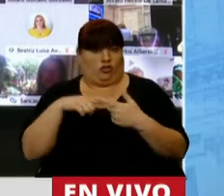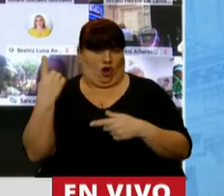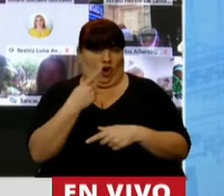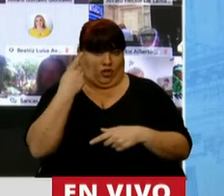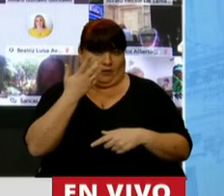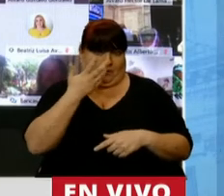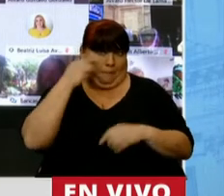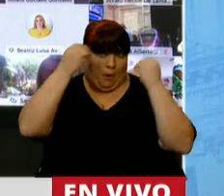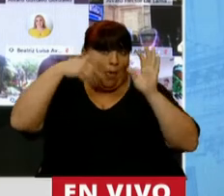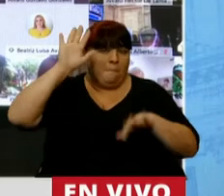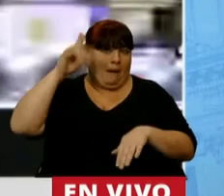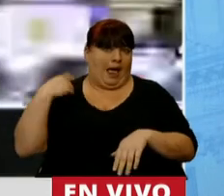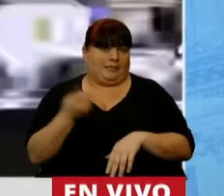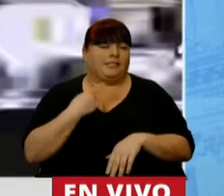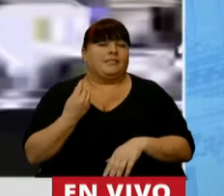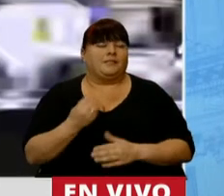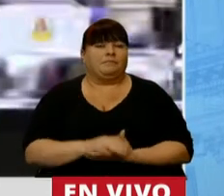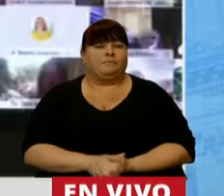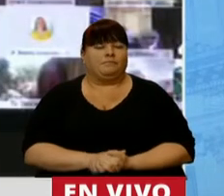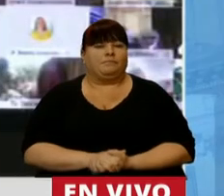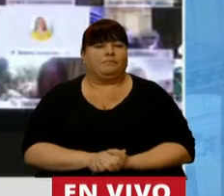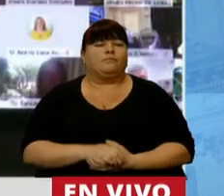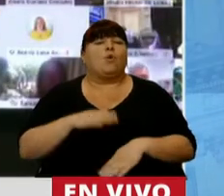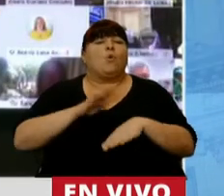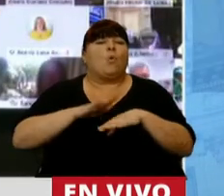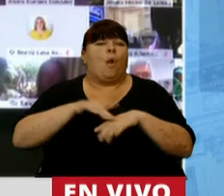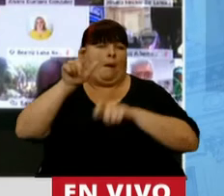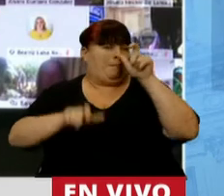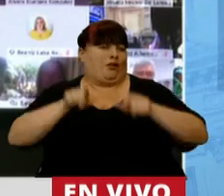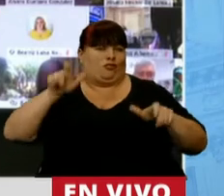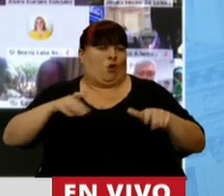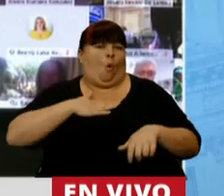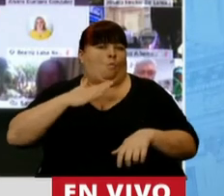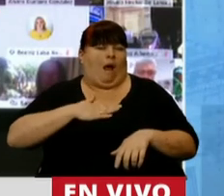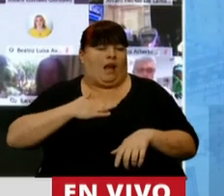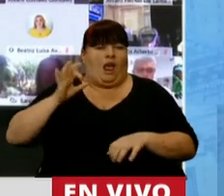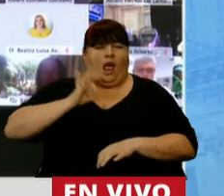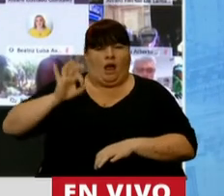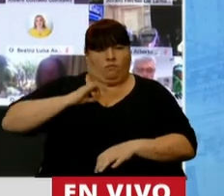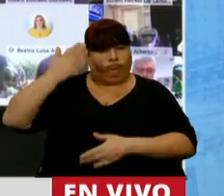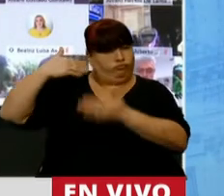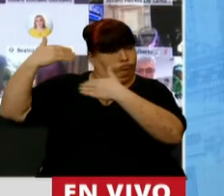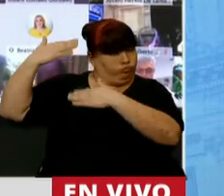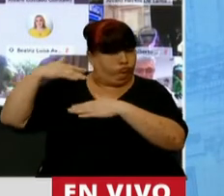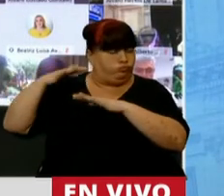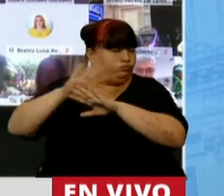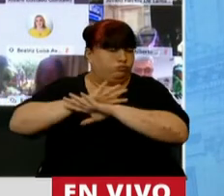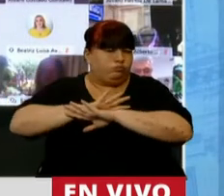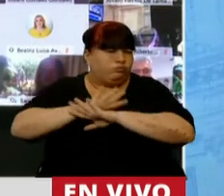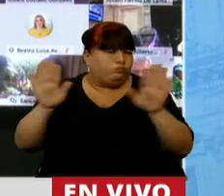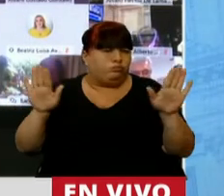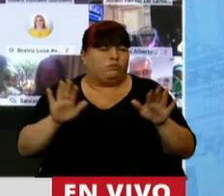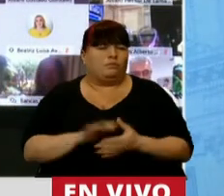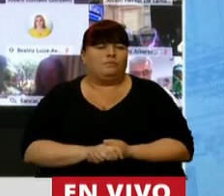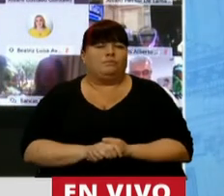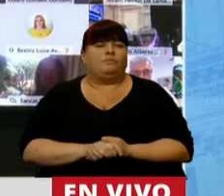interesa a nosotros, es por la actividad humana que en los últimos siglos, de manera terminante,